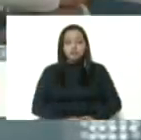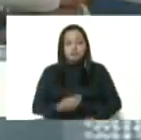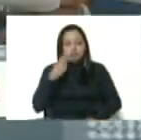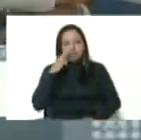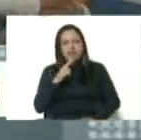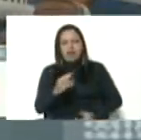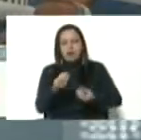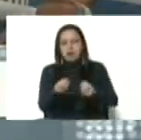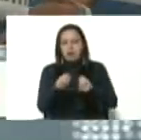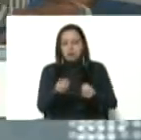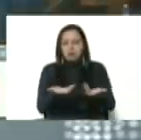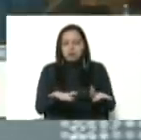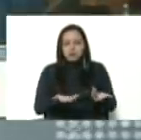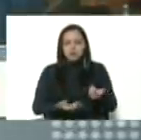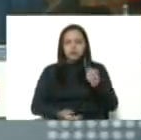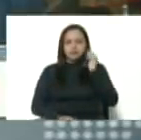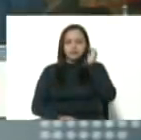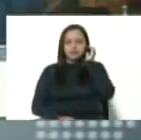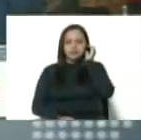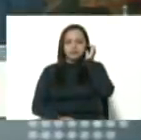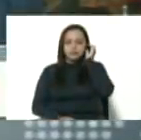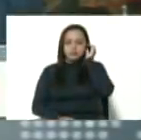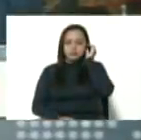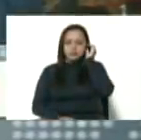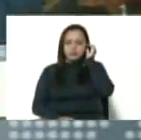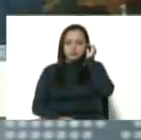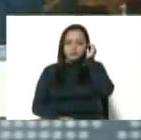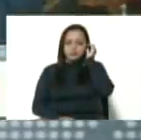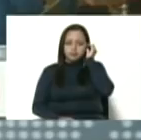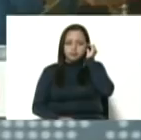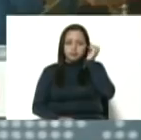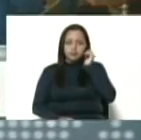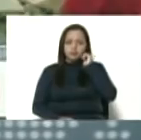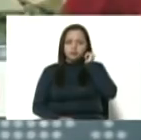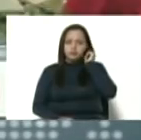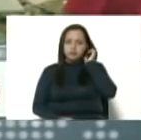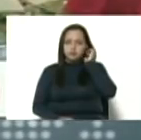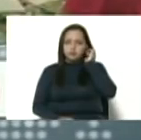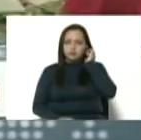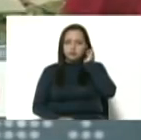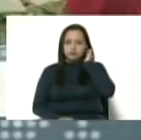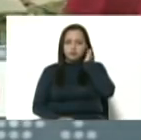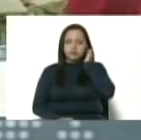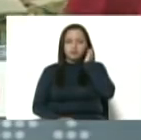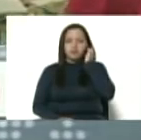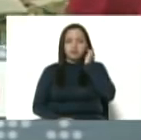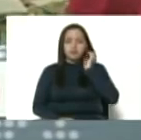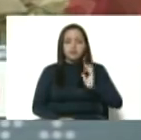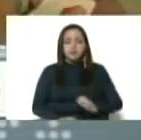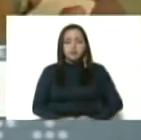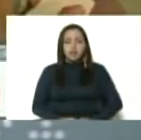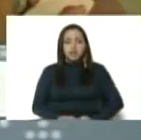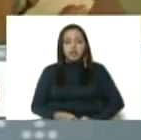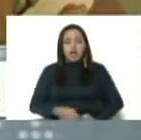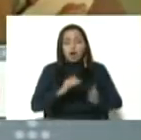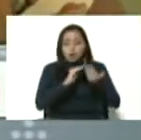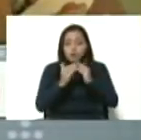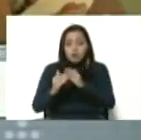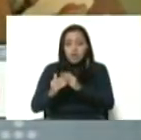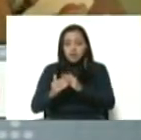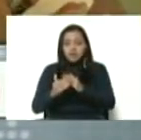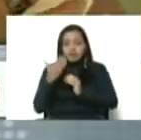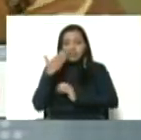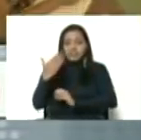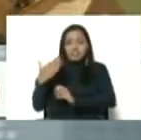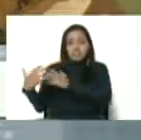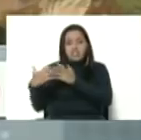reaccionado el poder popular, el poder comunal frente a esta guerra brutal. Yo nada más quisiera